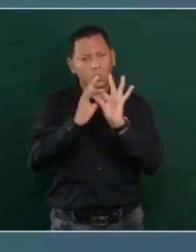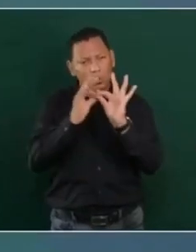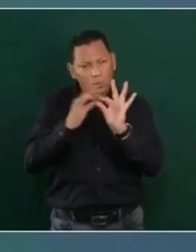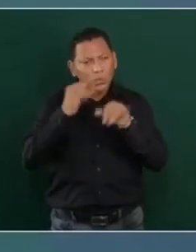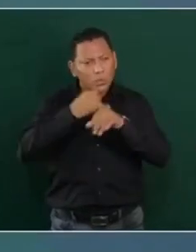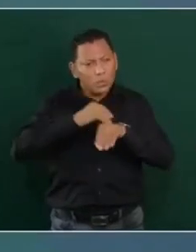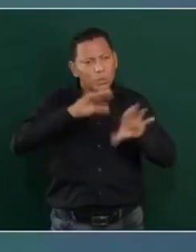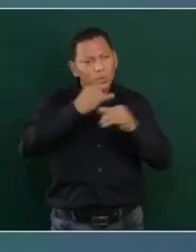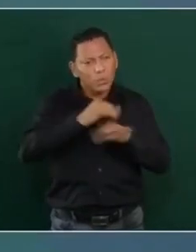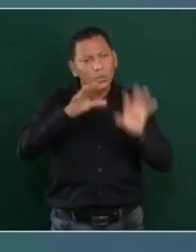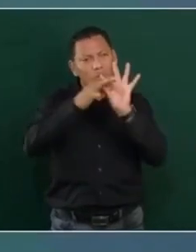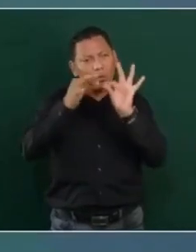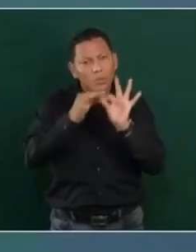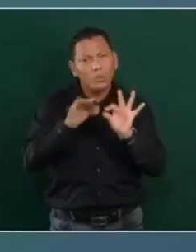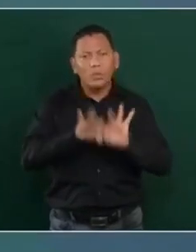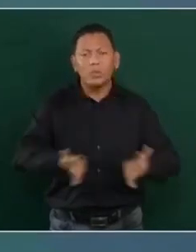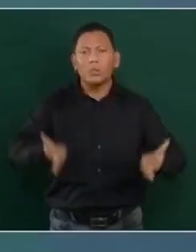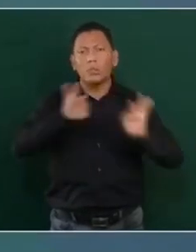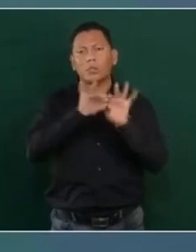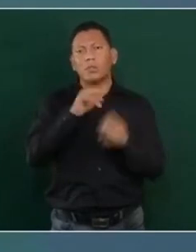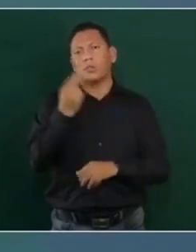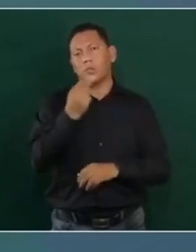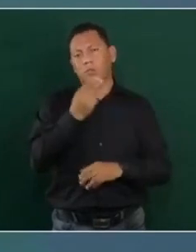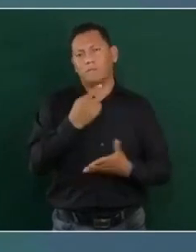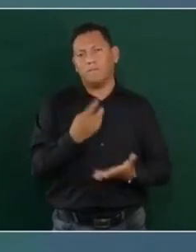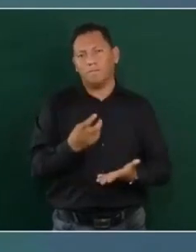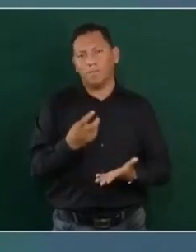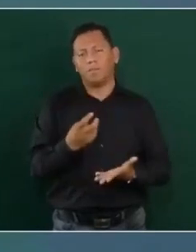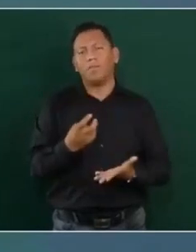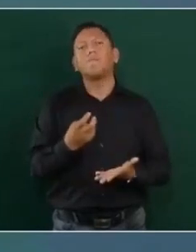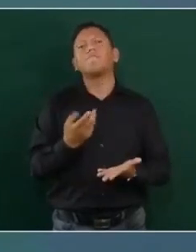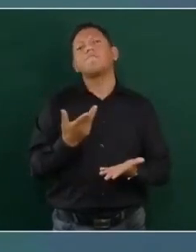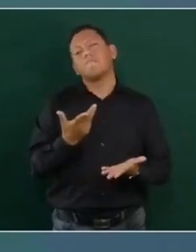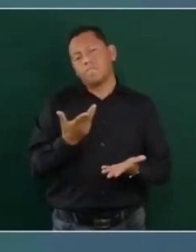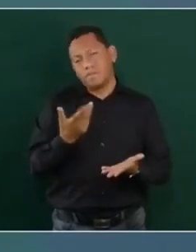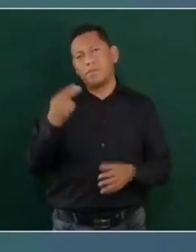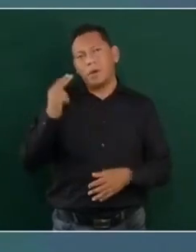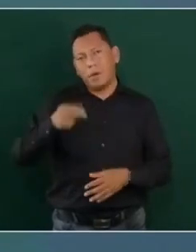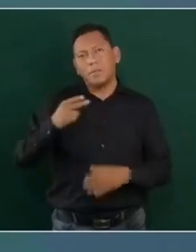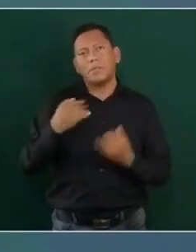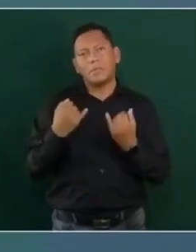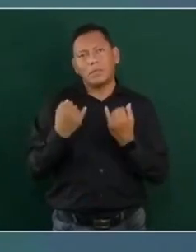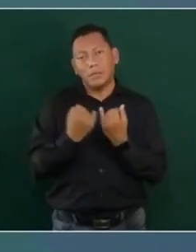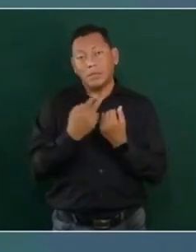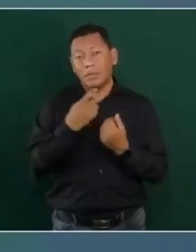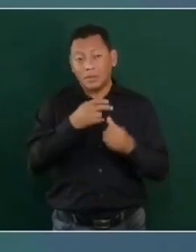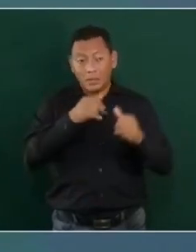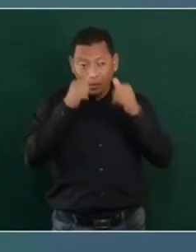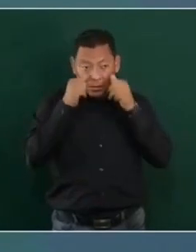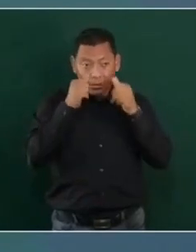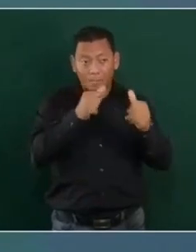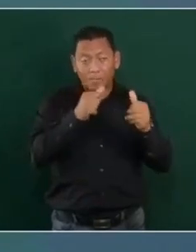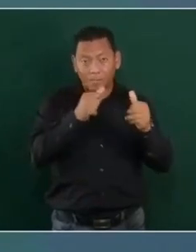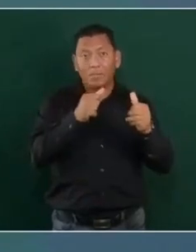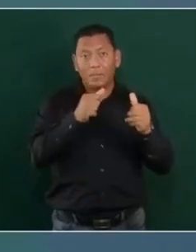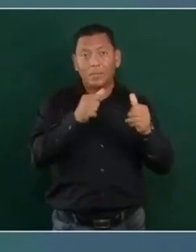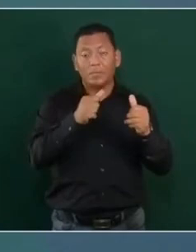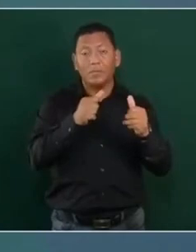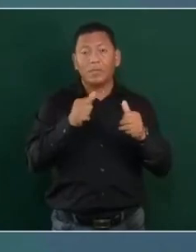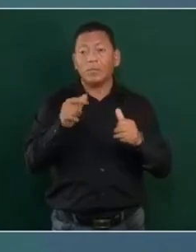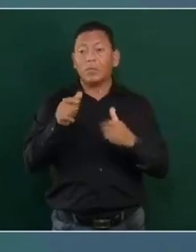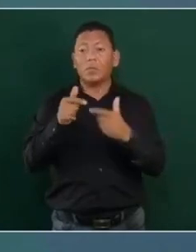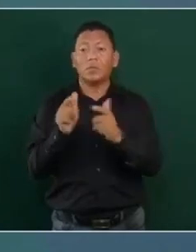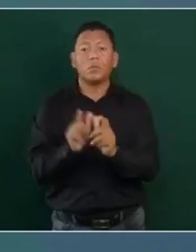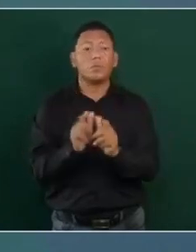y también, aunque eso es atender los efectos, combatir las